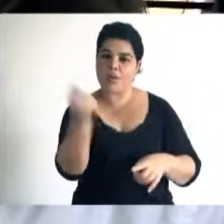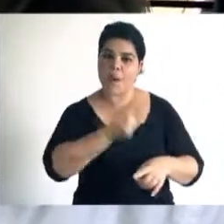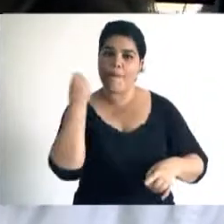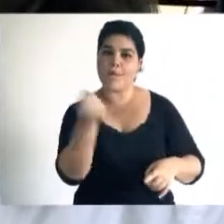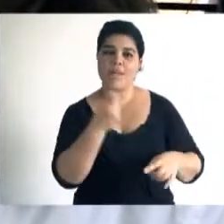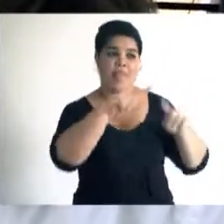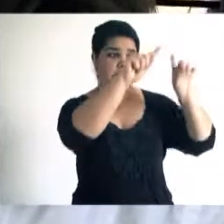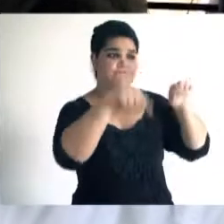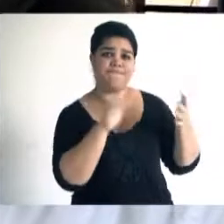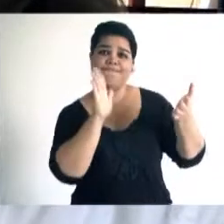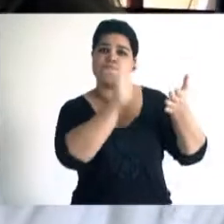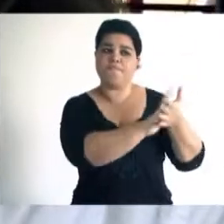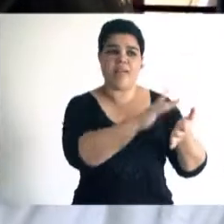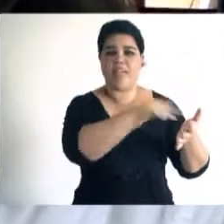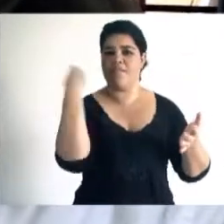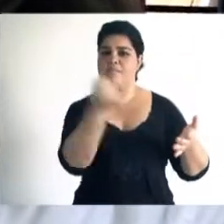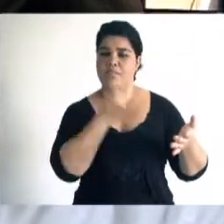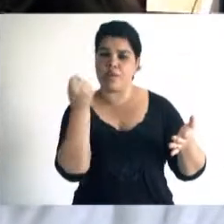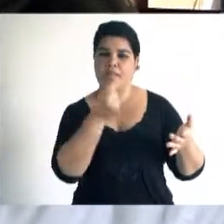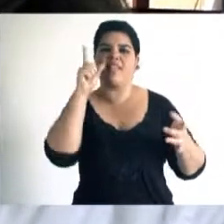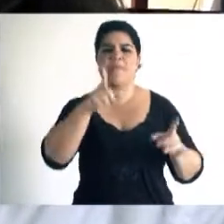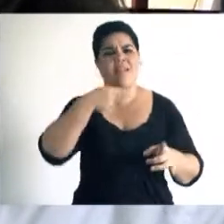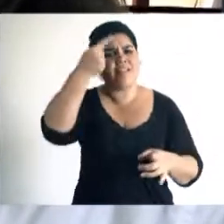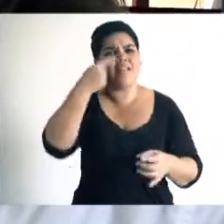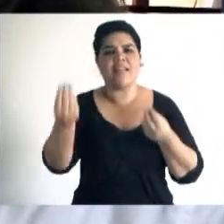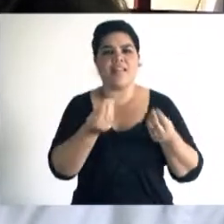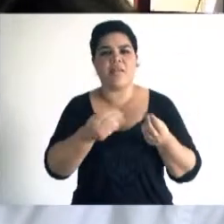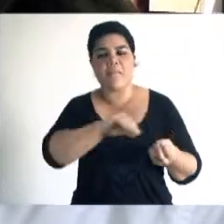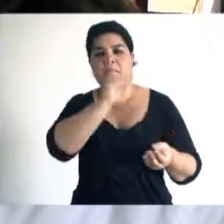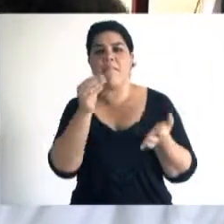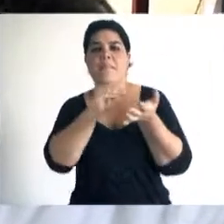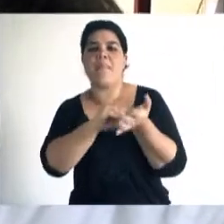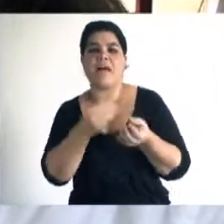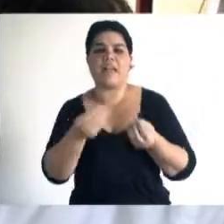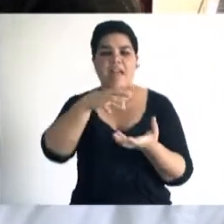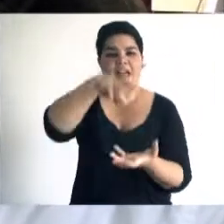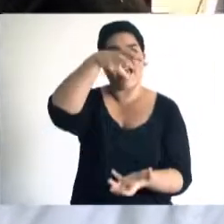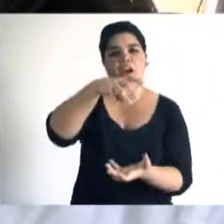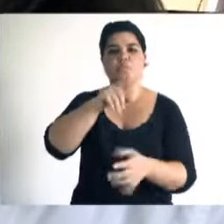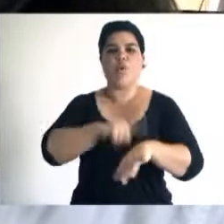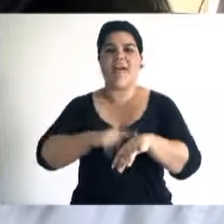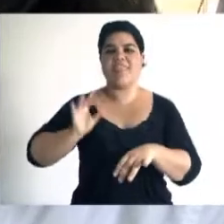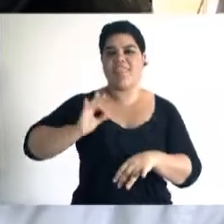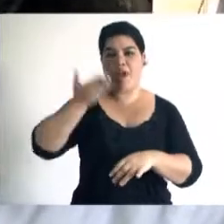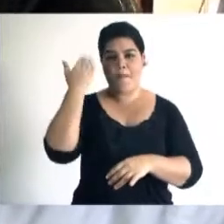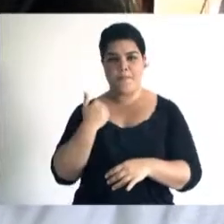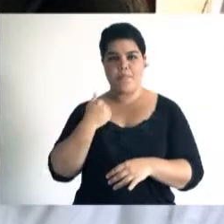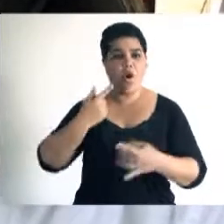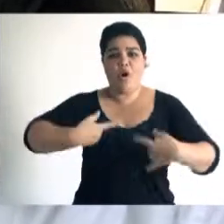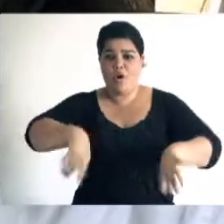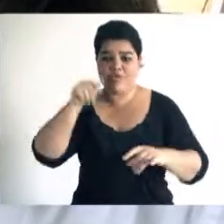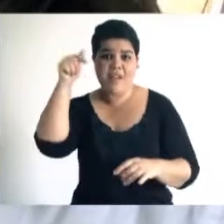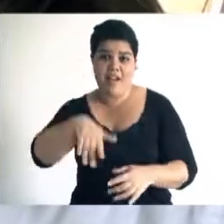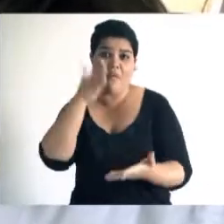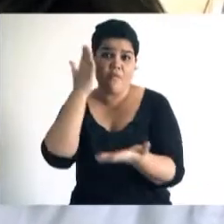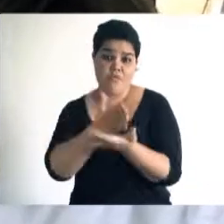inicio de la piedra fundamental y lo más interesante es una cápsula del tiempo donde hemos colocado objetos cotidianos de nuestra